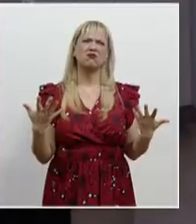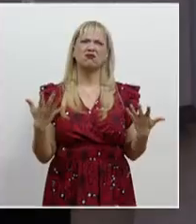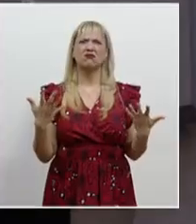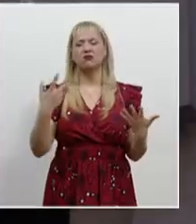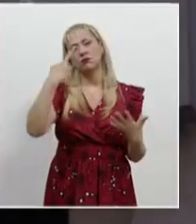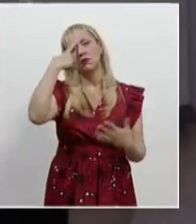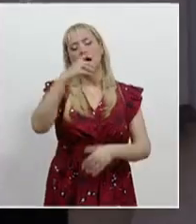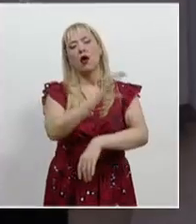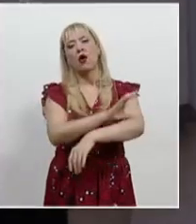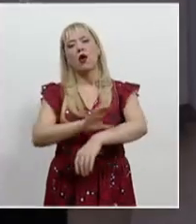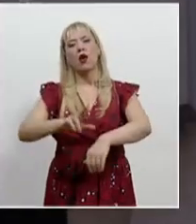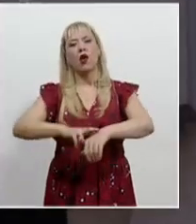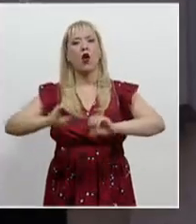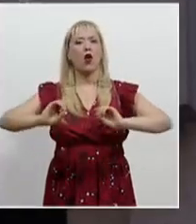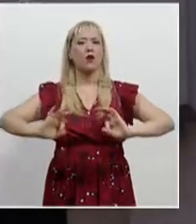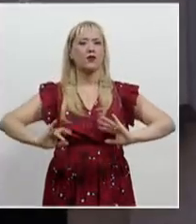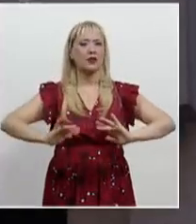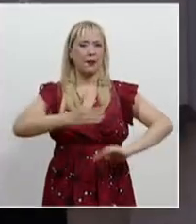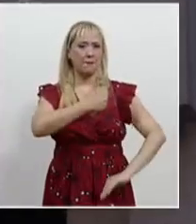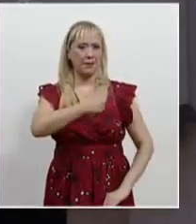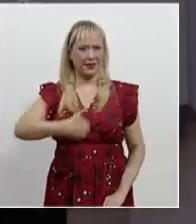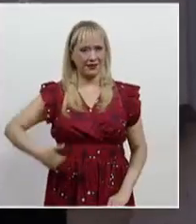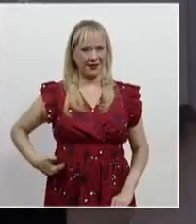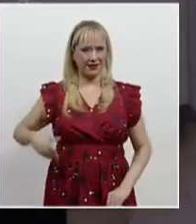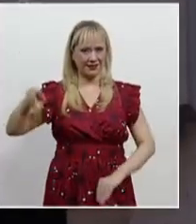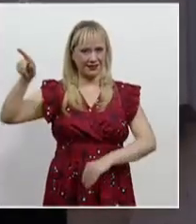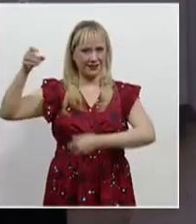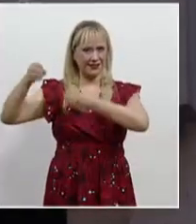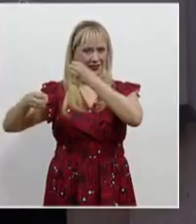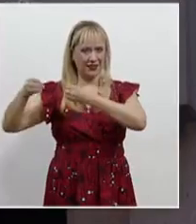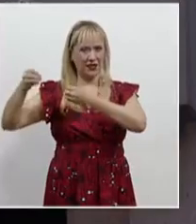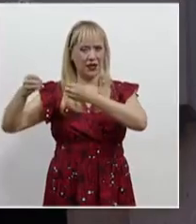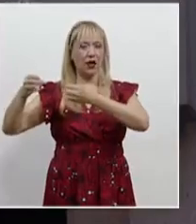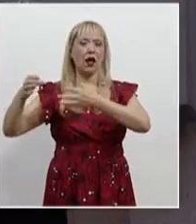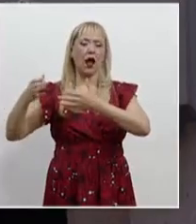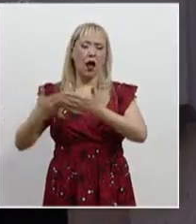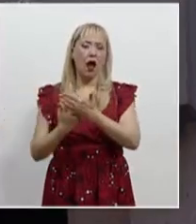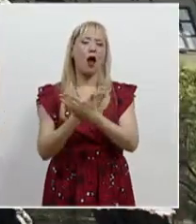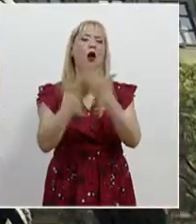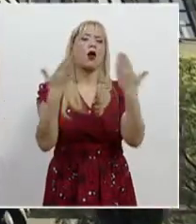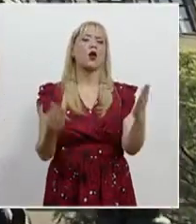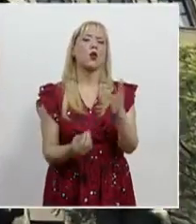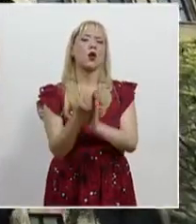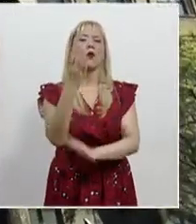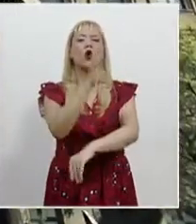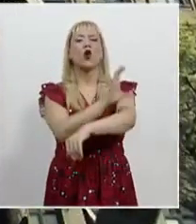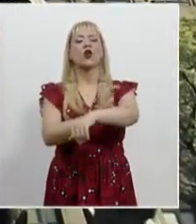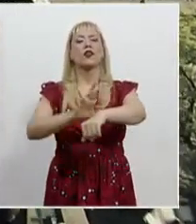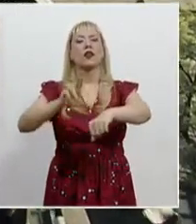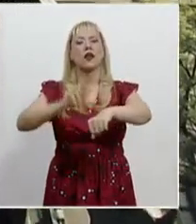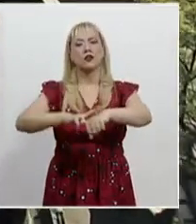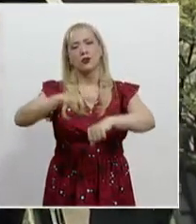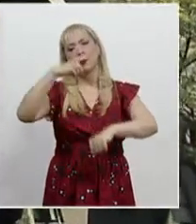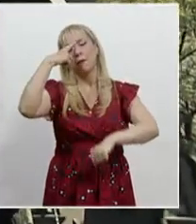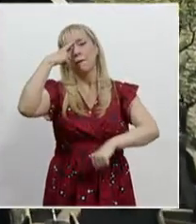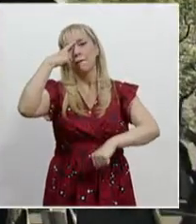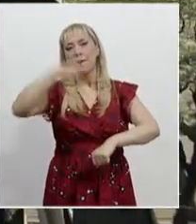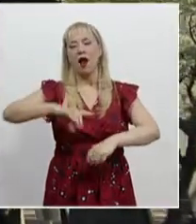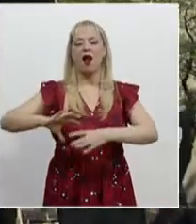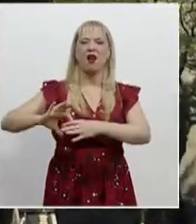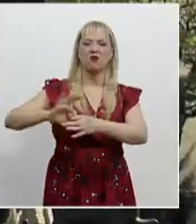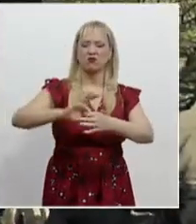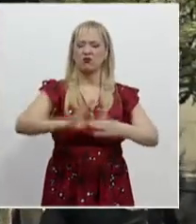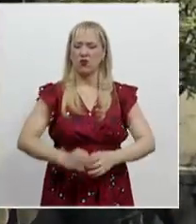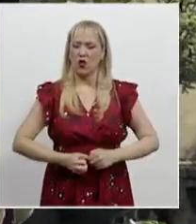la coordinación de la oficina de la presidencia para quedar como coordinación de fortalecimiento institucional. Para